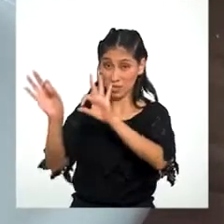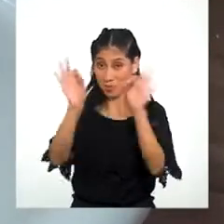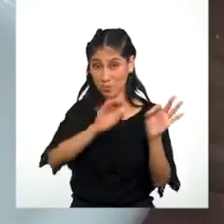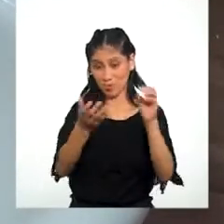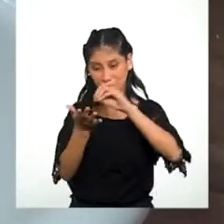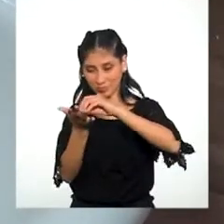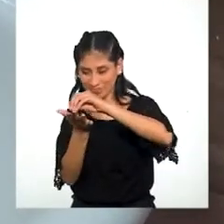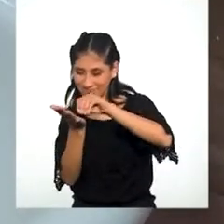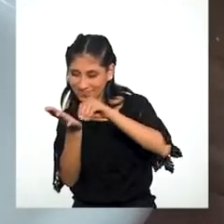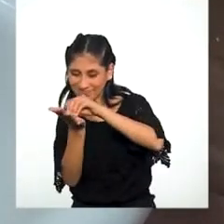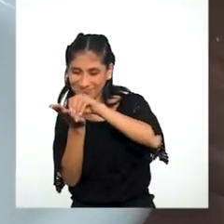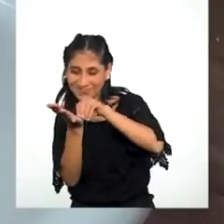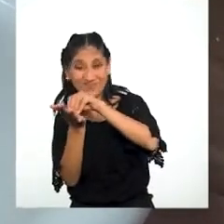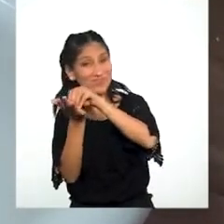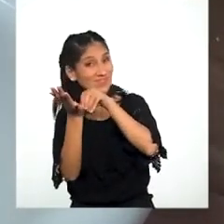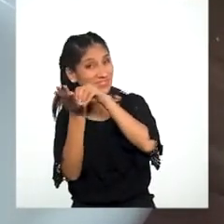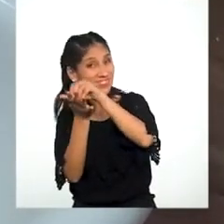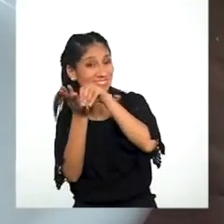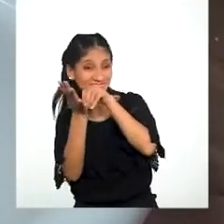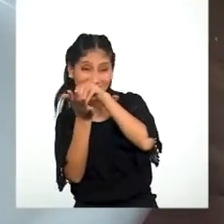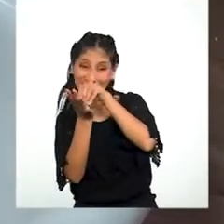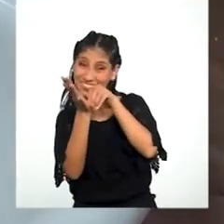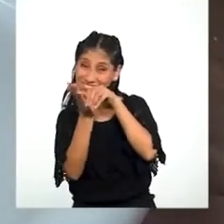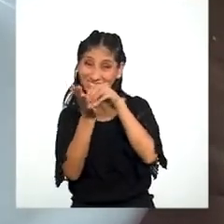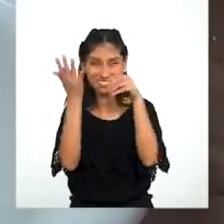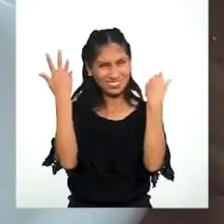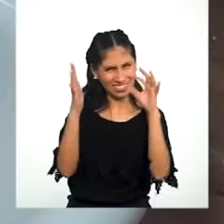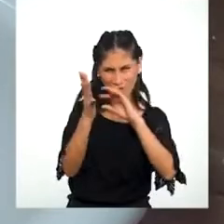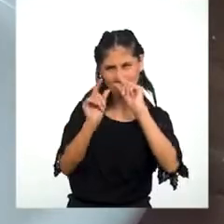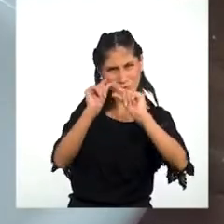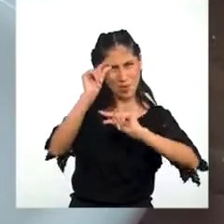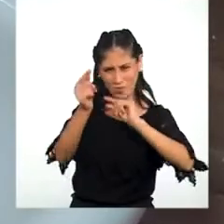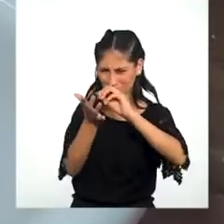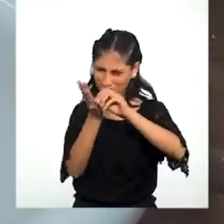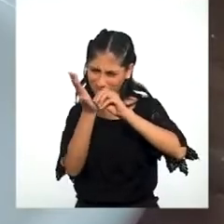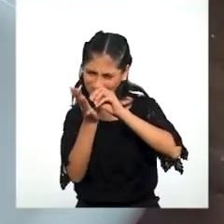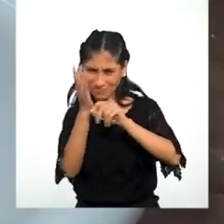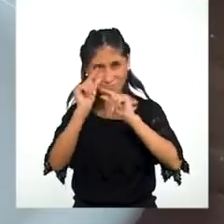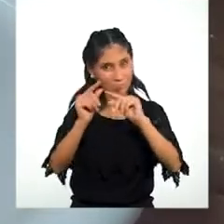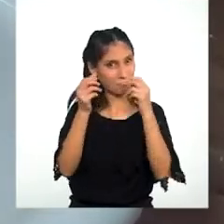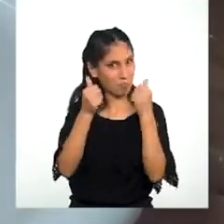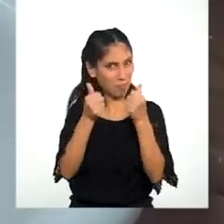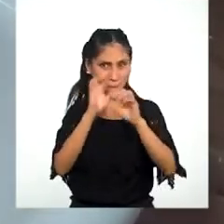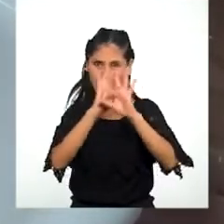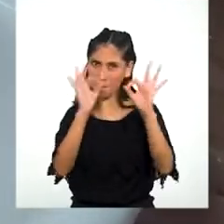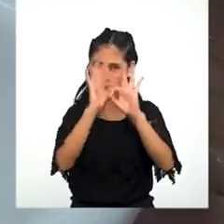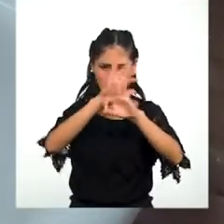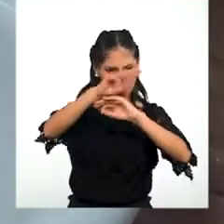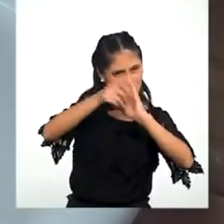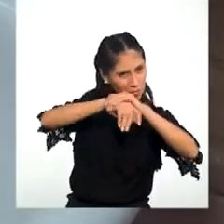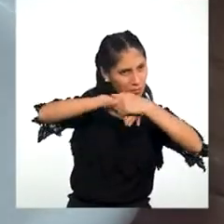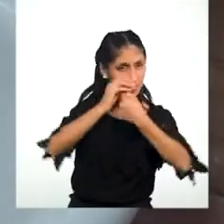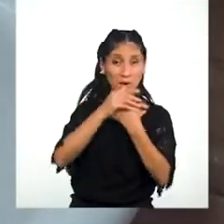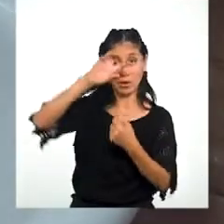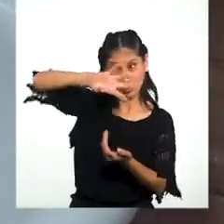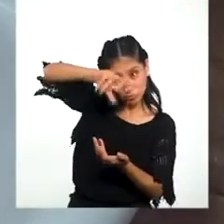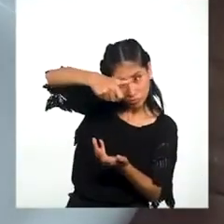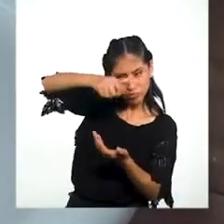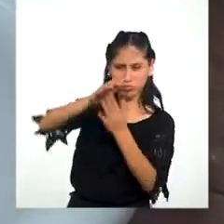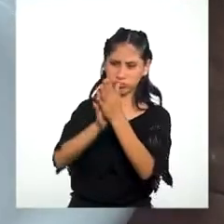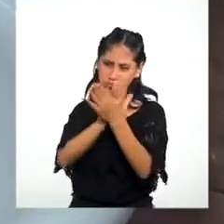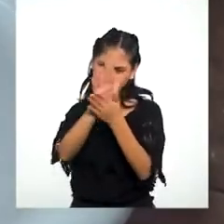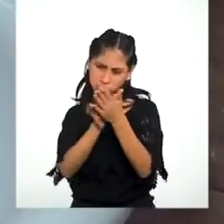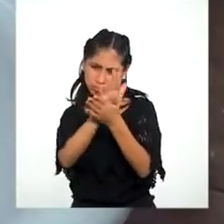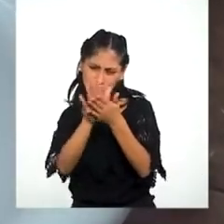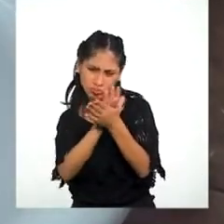En la otra Manito Y ya va quedando Todo limpio Vamos a enjuagar